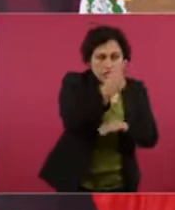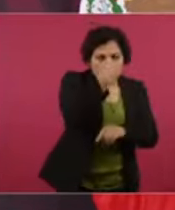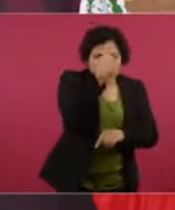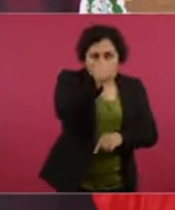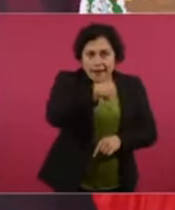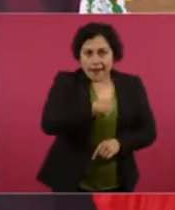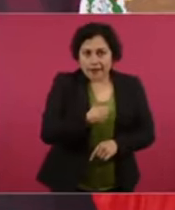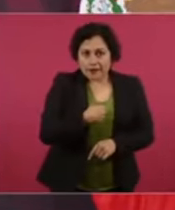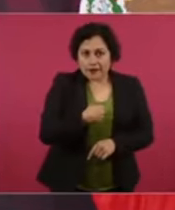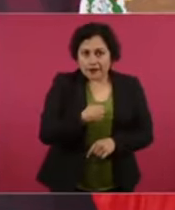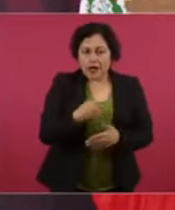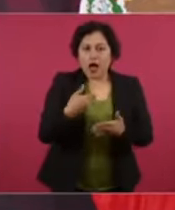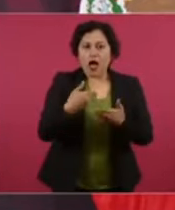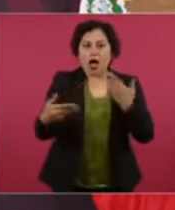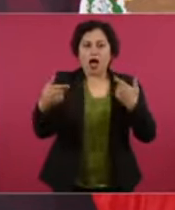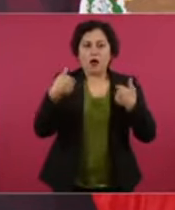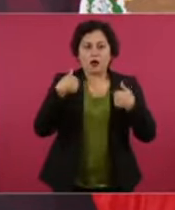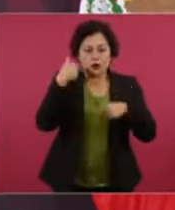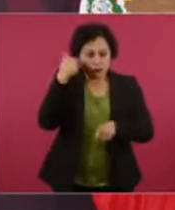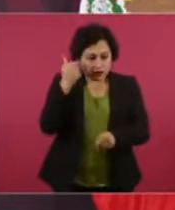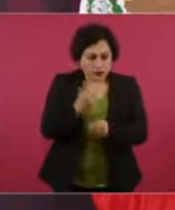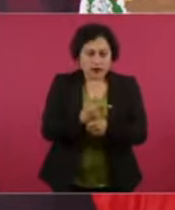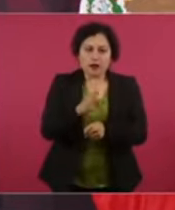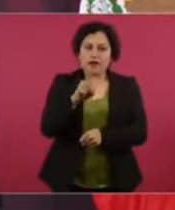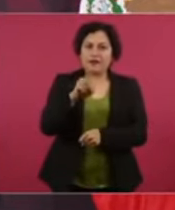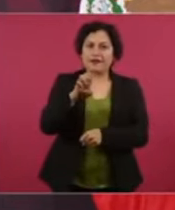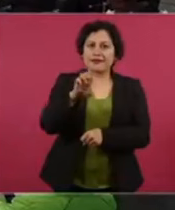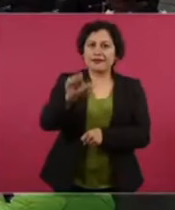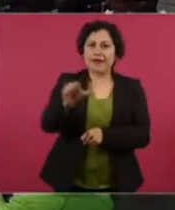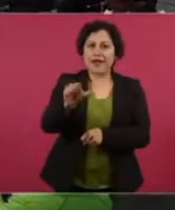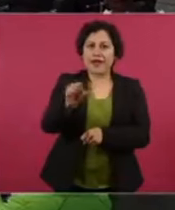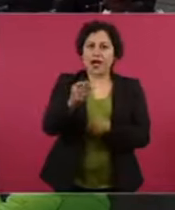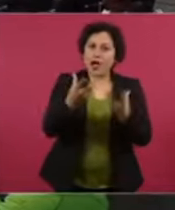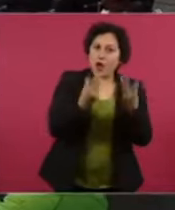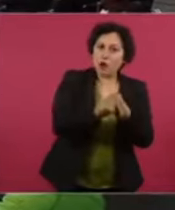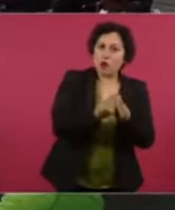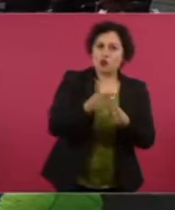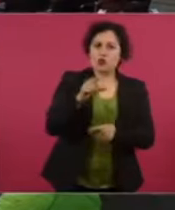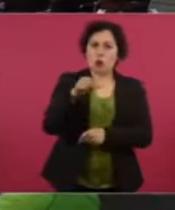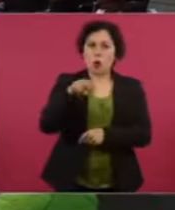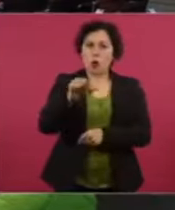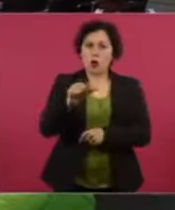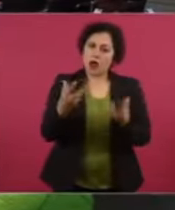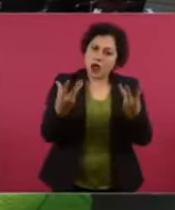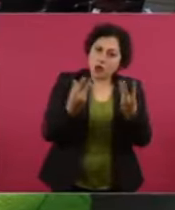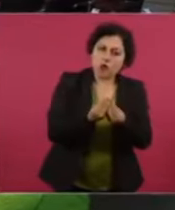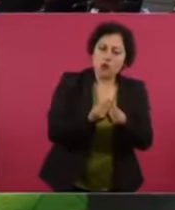con Genaro García Luna, con Calderón.